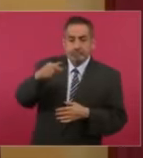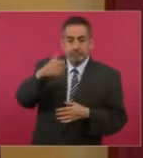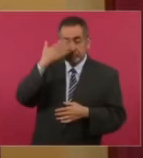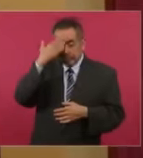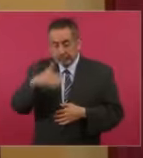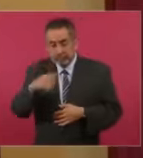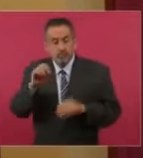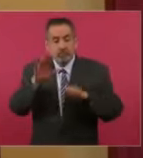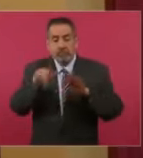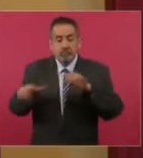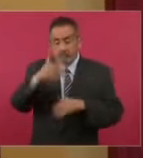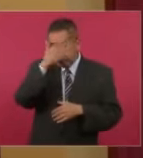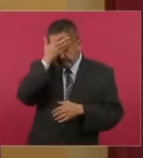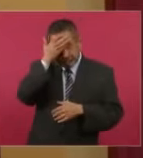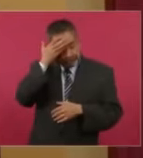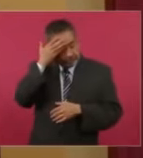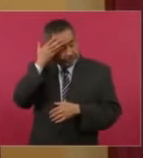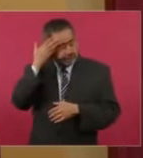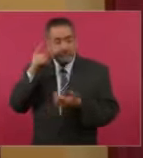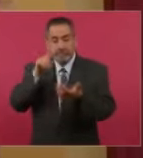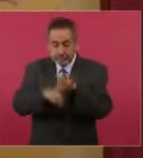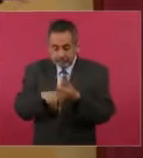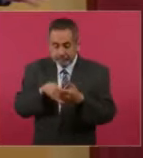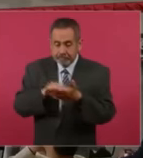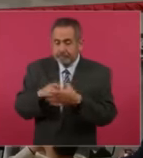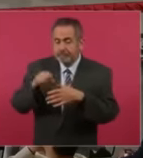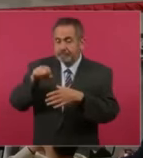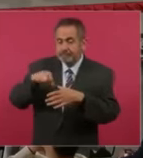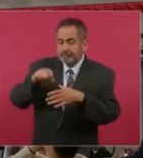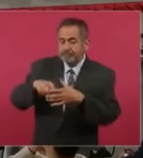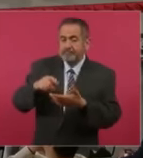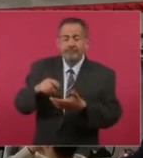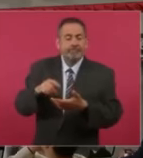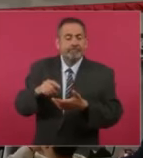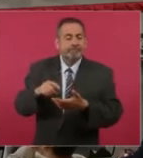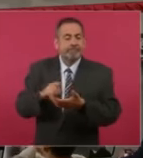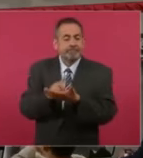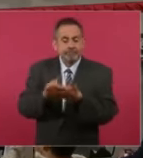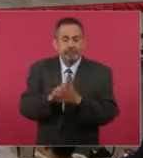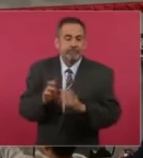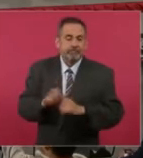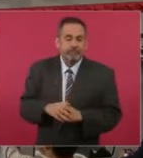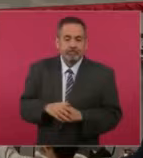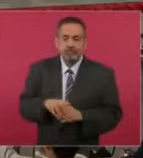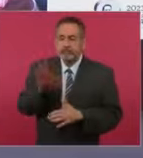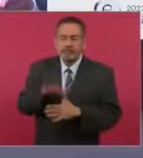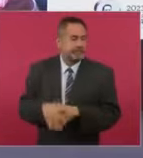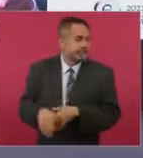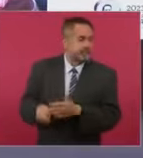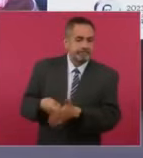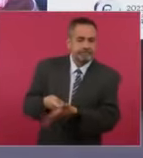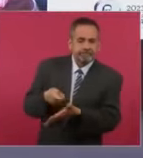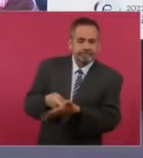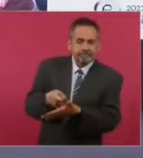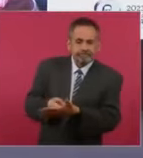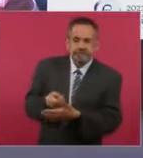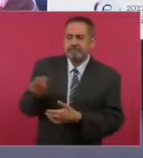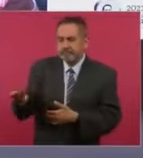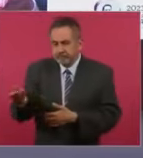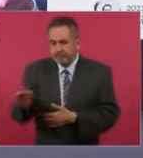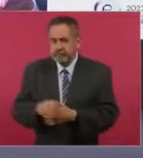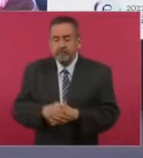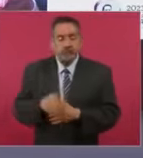la persona que cae en ese consumo. Y es de manera intencional o por adulteración o por